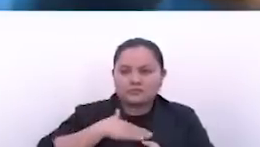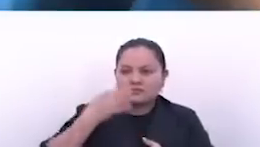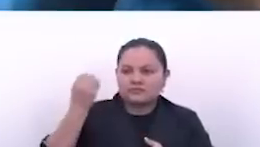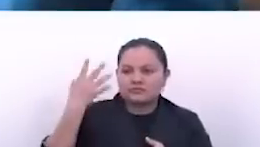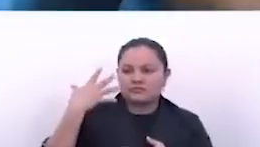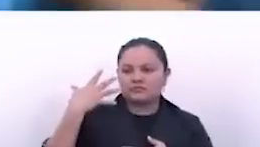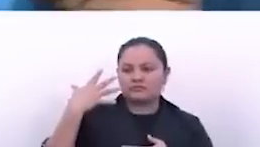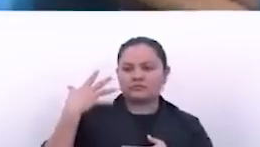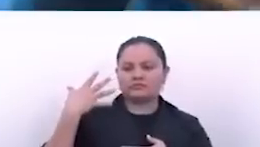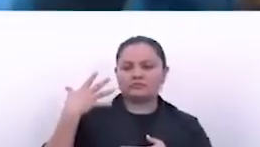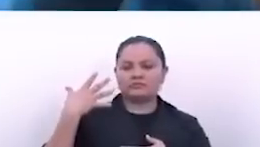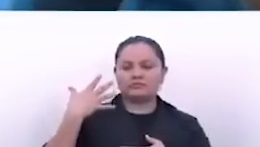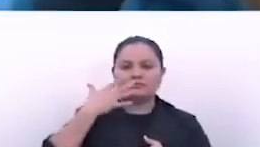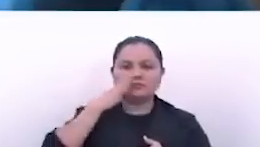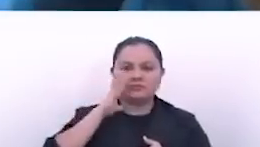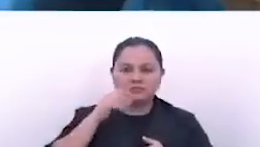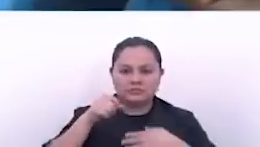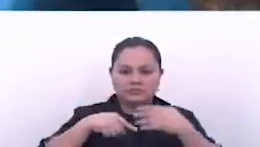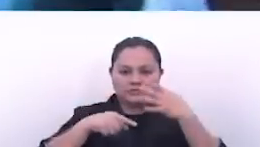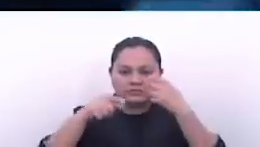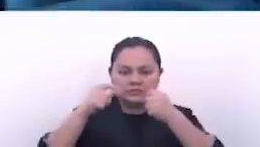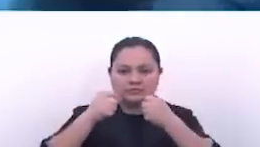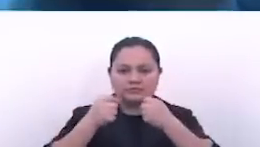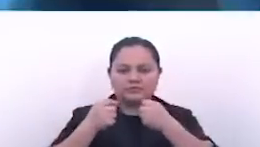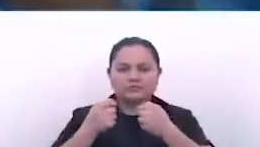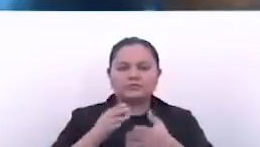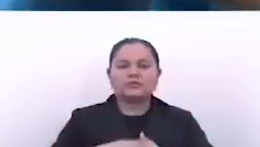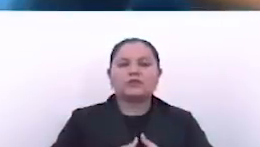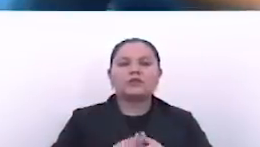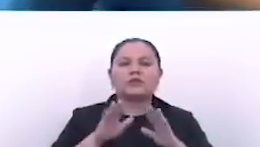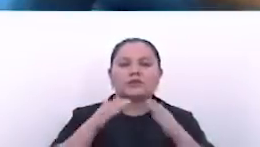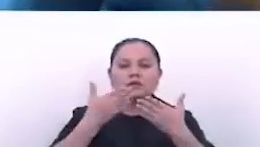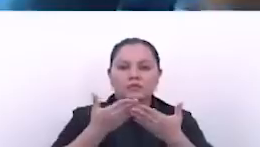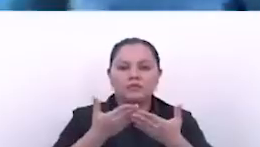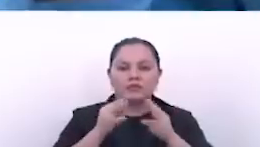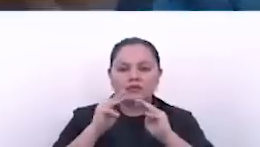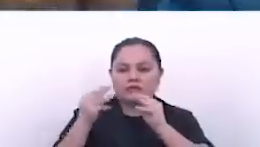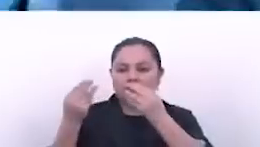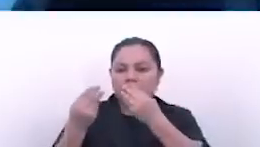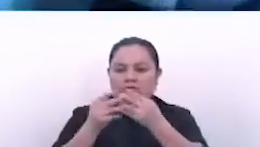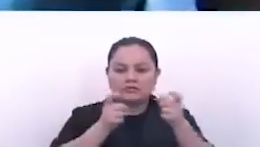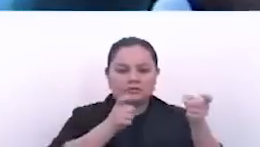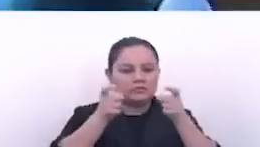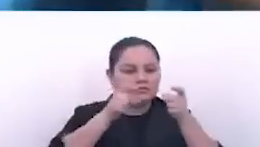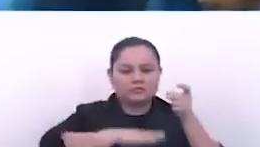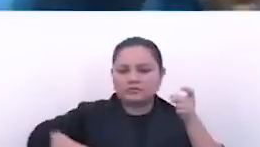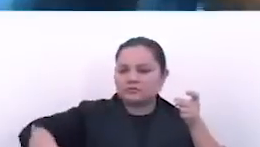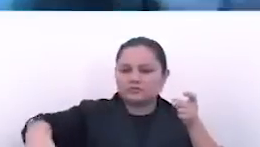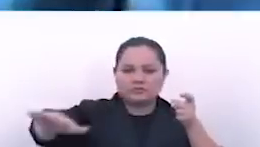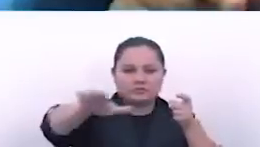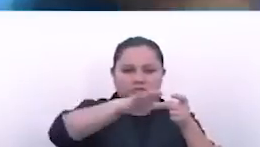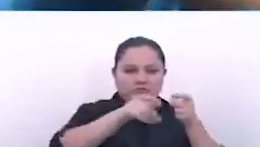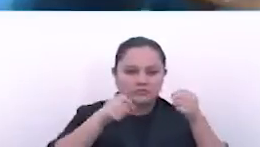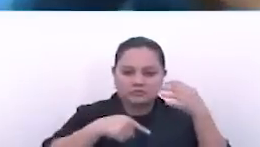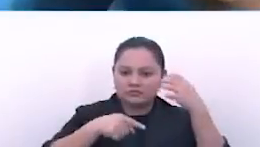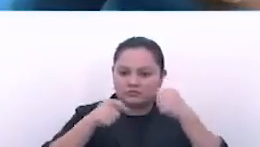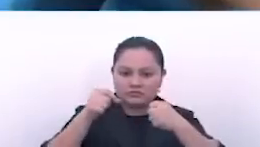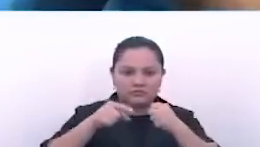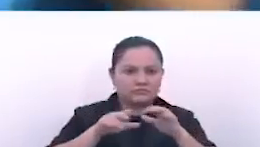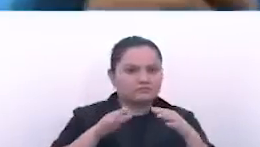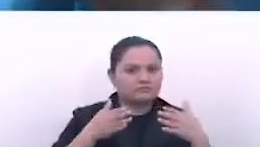los verdaderos agricultores que había sectores que eran controlados por las pandillas y que muchas tierras no se cultivaban a causa de eso.